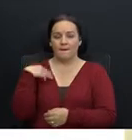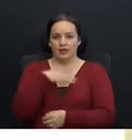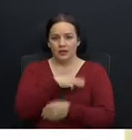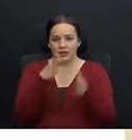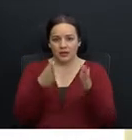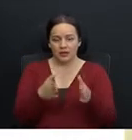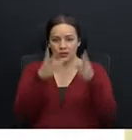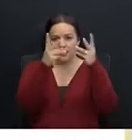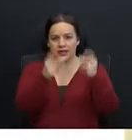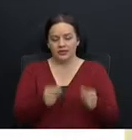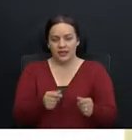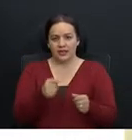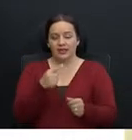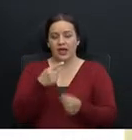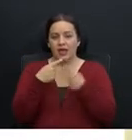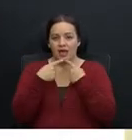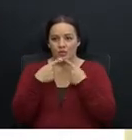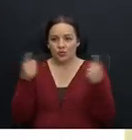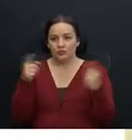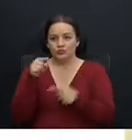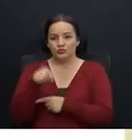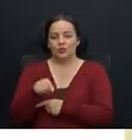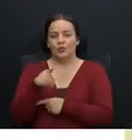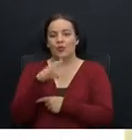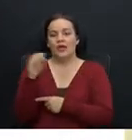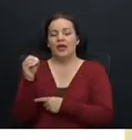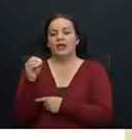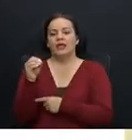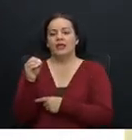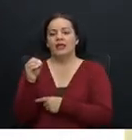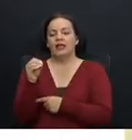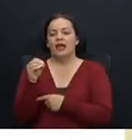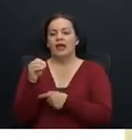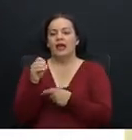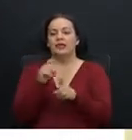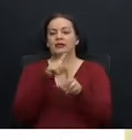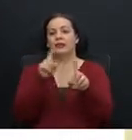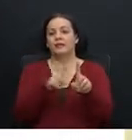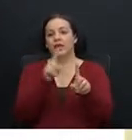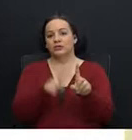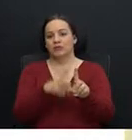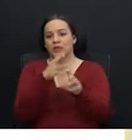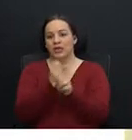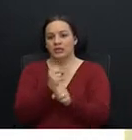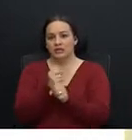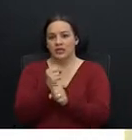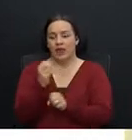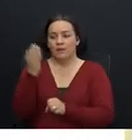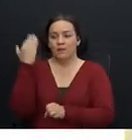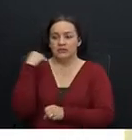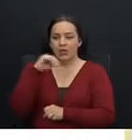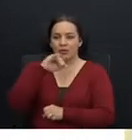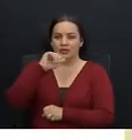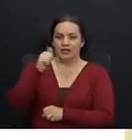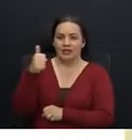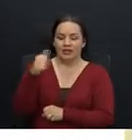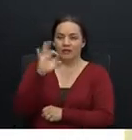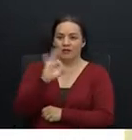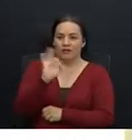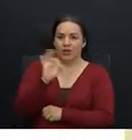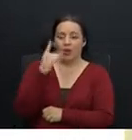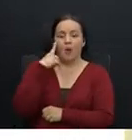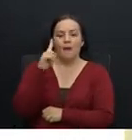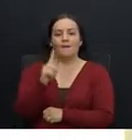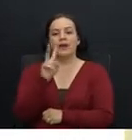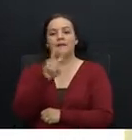Hacienda anunció durante la interpelación dada en esta sala el pasado 10 de febrero, que para el